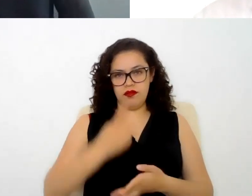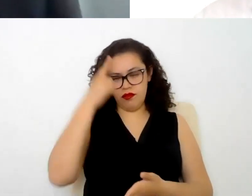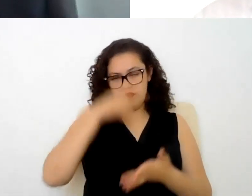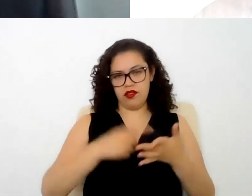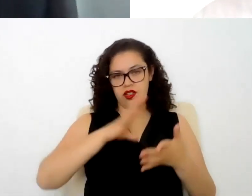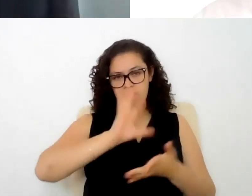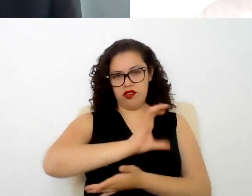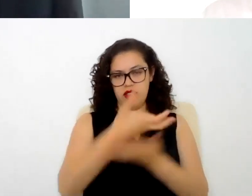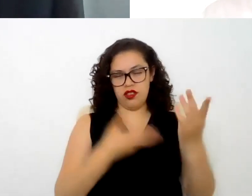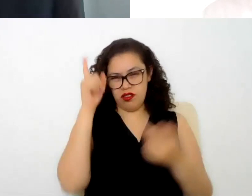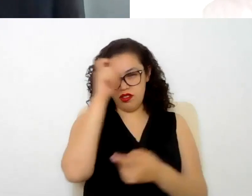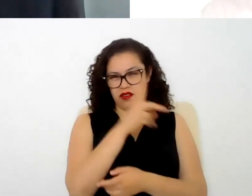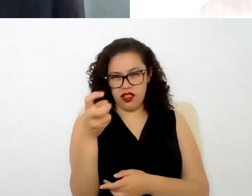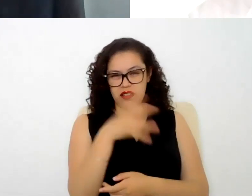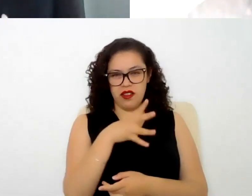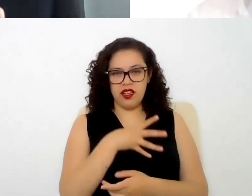contratos